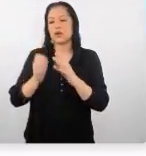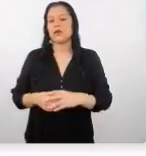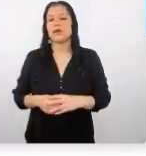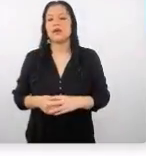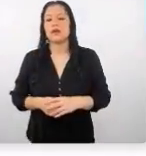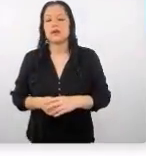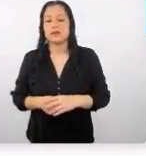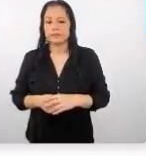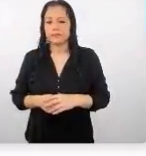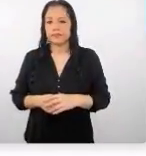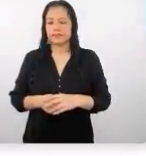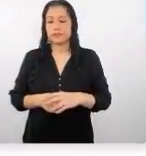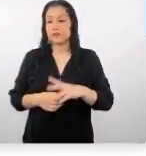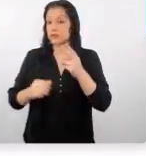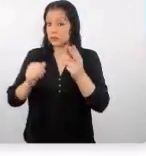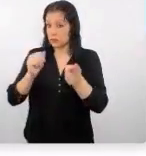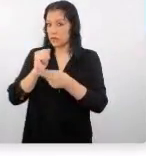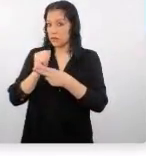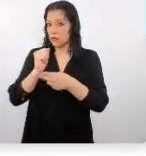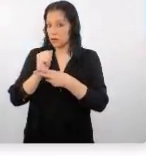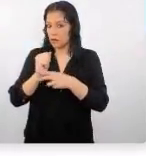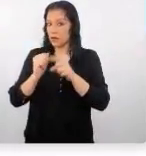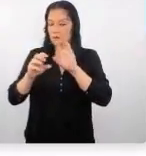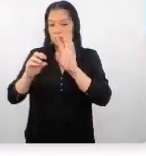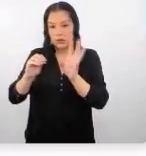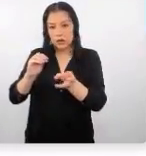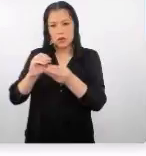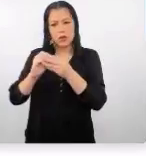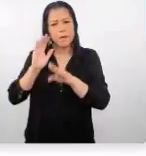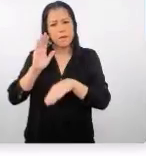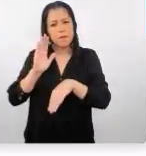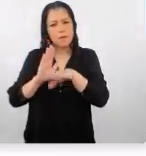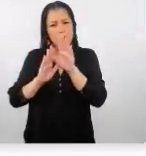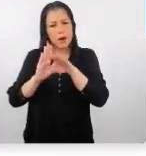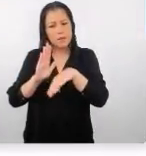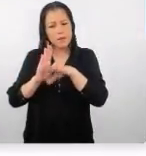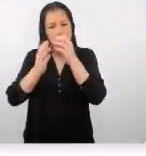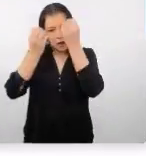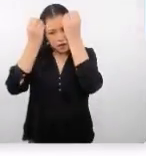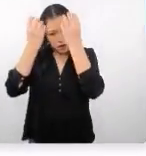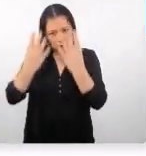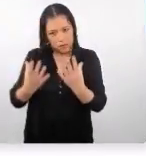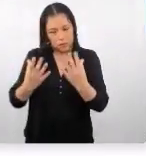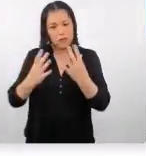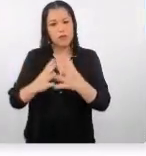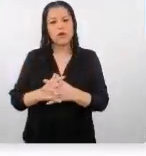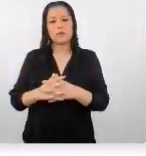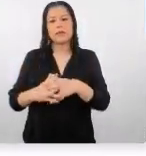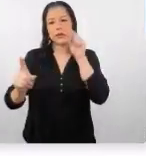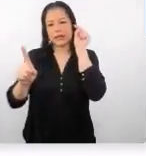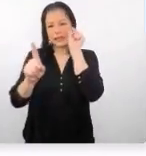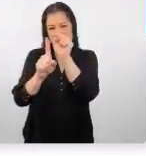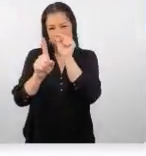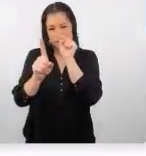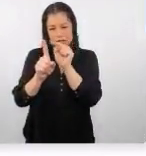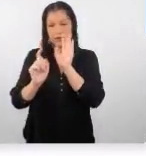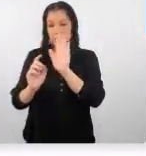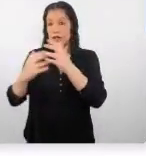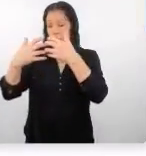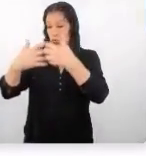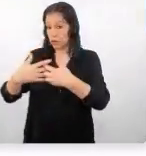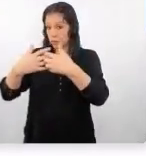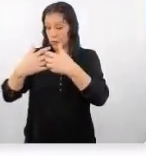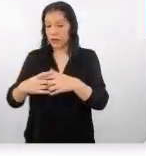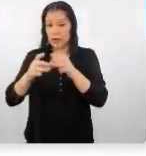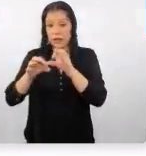asegúrate de tener de incluir la mayor la información más detallada ¿no? es importante que